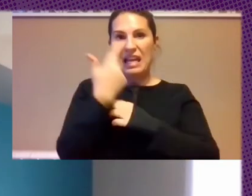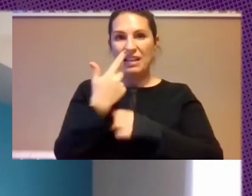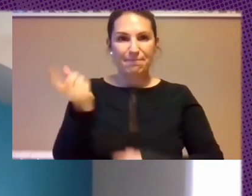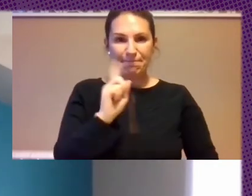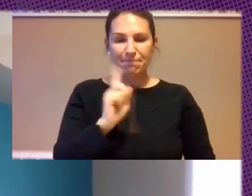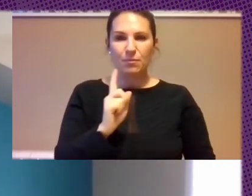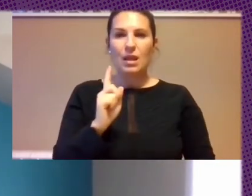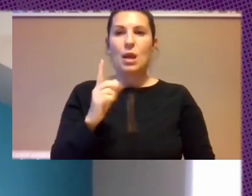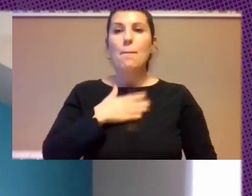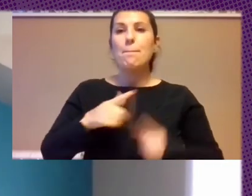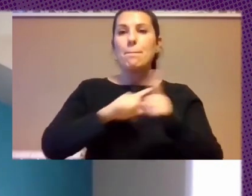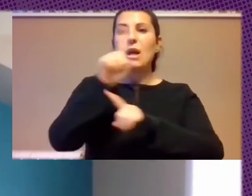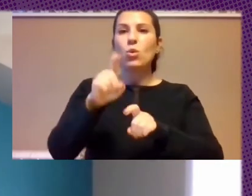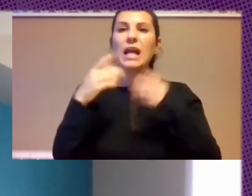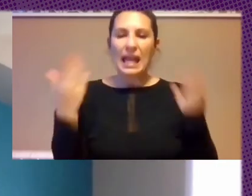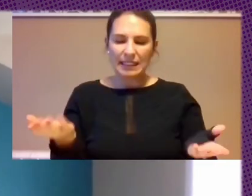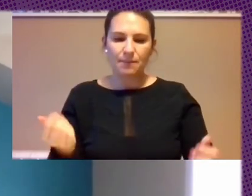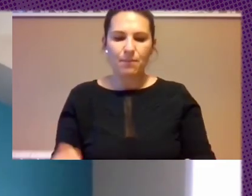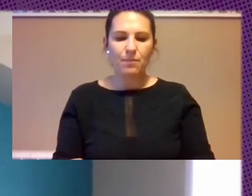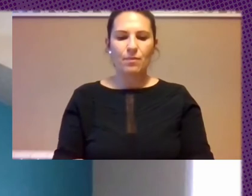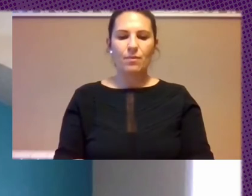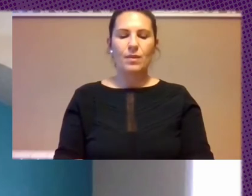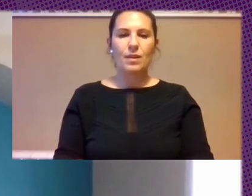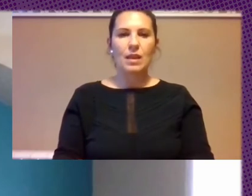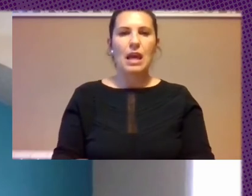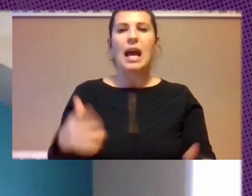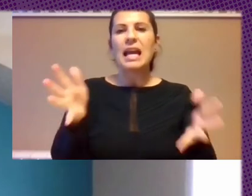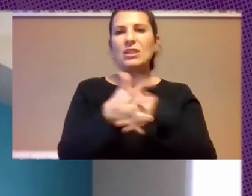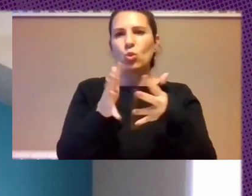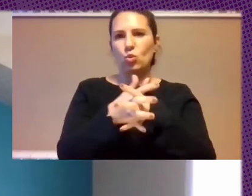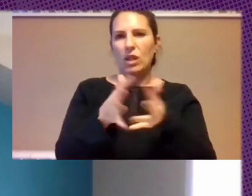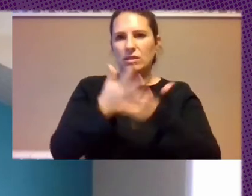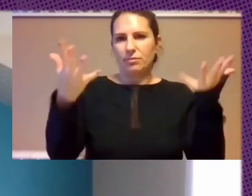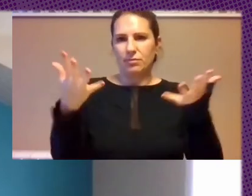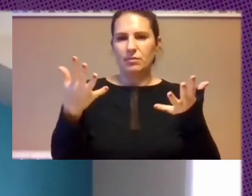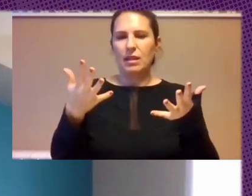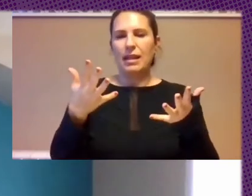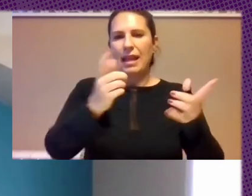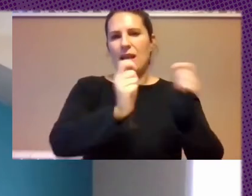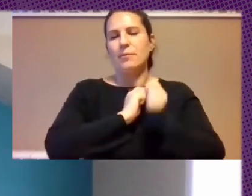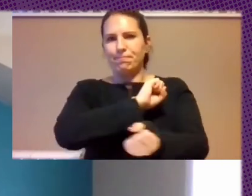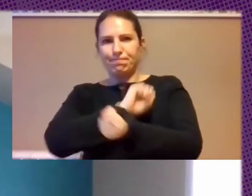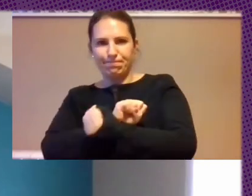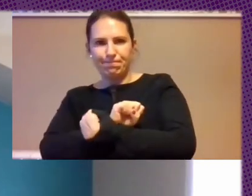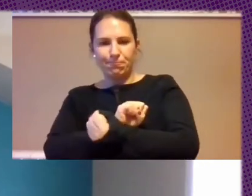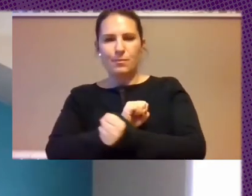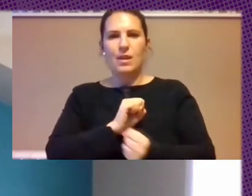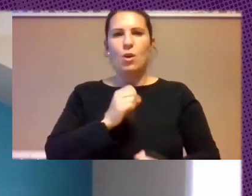Básicamente Mi Pregunta Es ¿Cómo Hacemos Frente? Tenemos Unas Super Estructuras Que Que Que Rebasan Lo